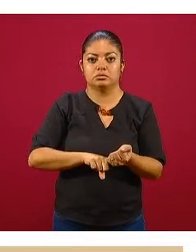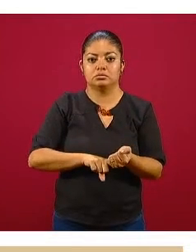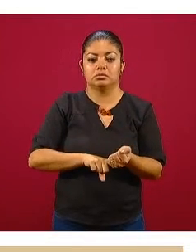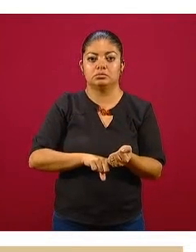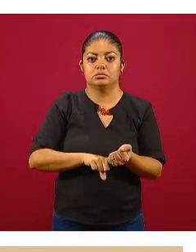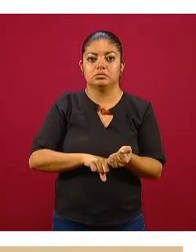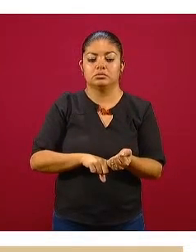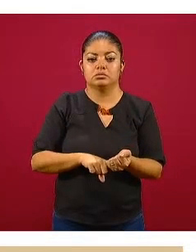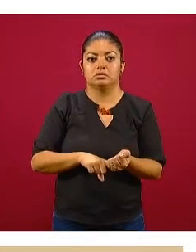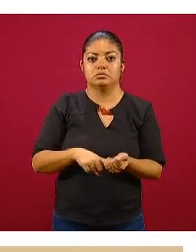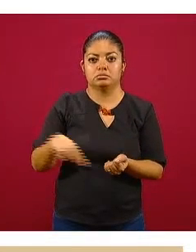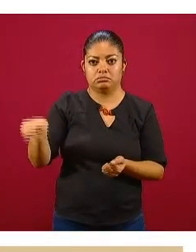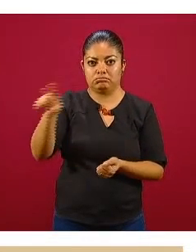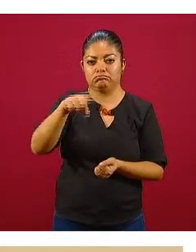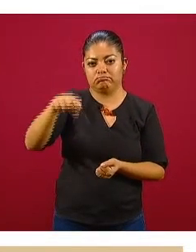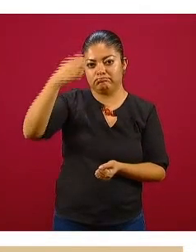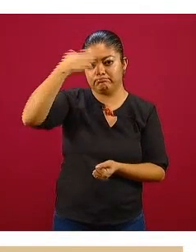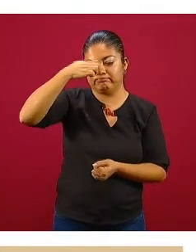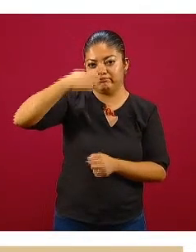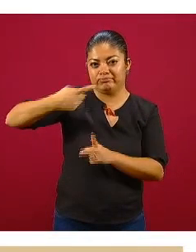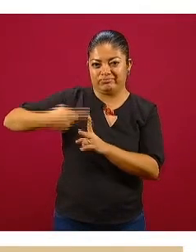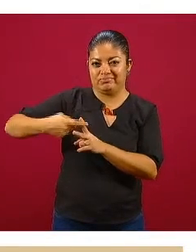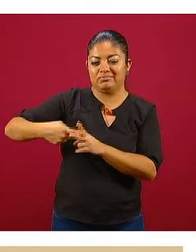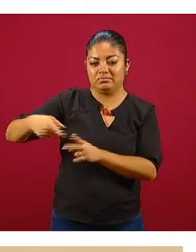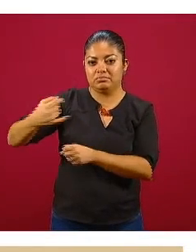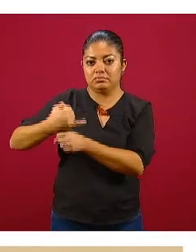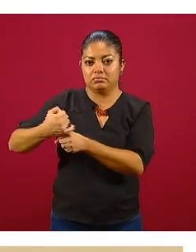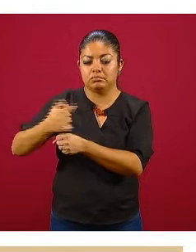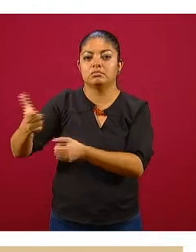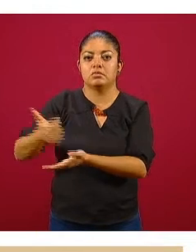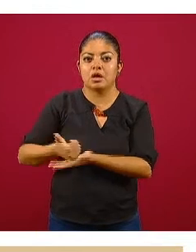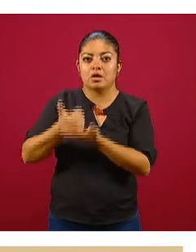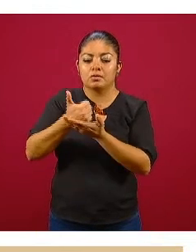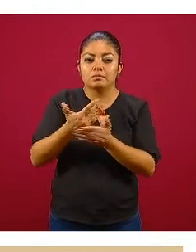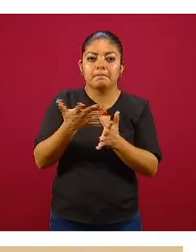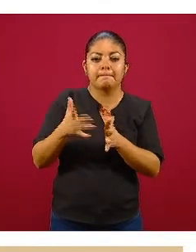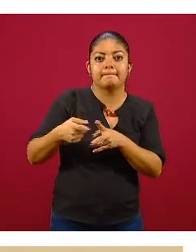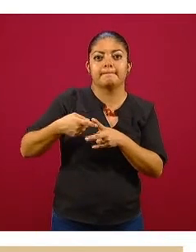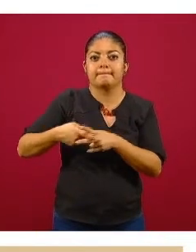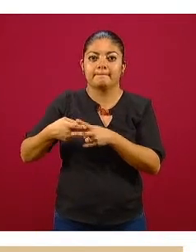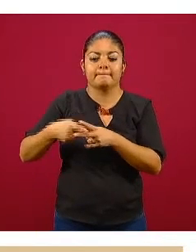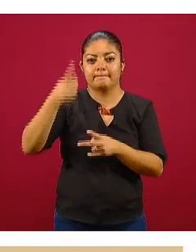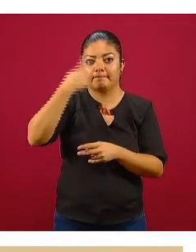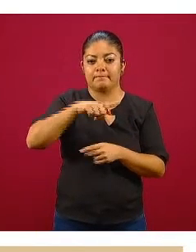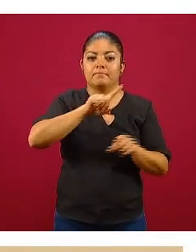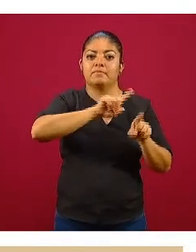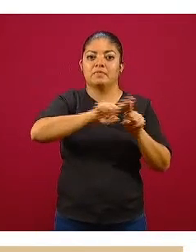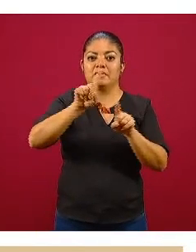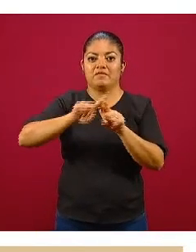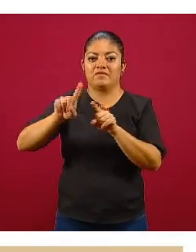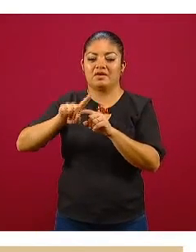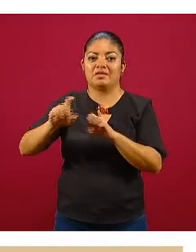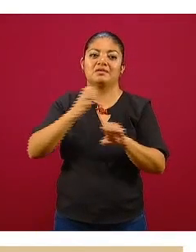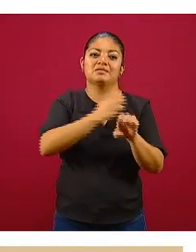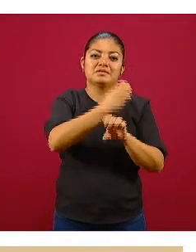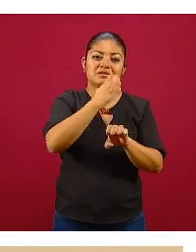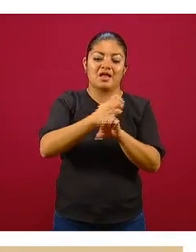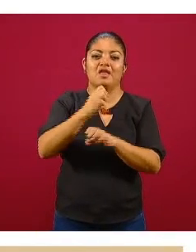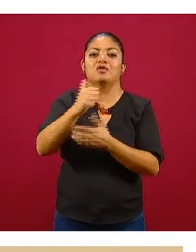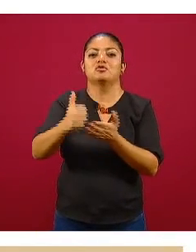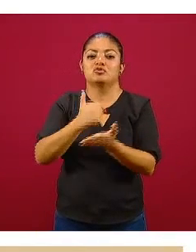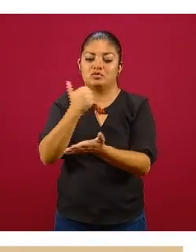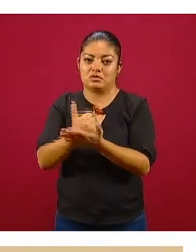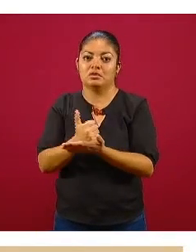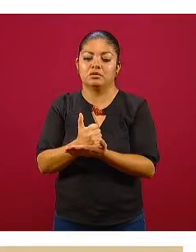expertos matemáticos nos están ayudando a hacer predicciones para distintas regiones ciudades se